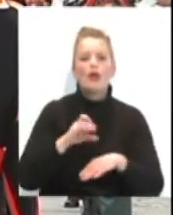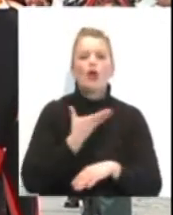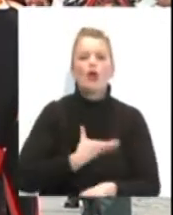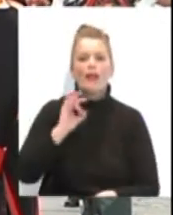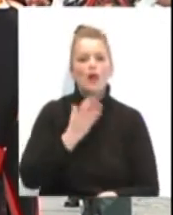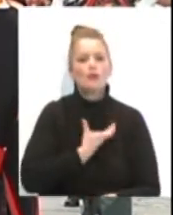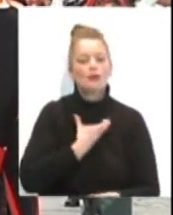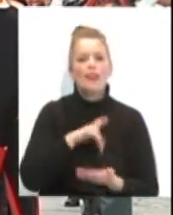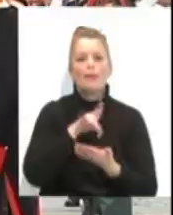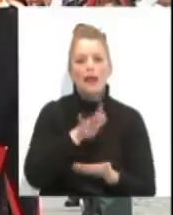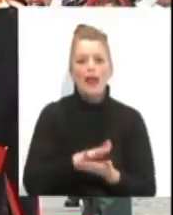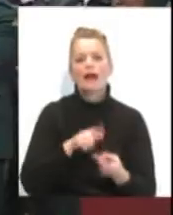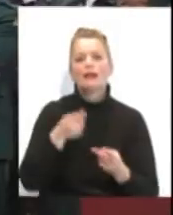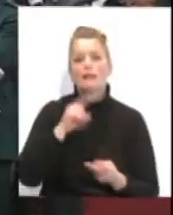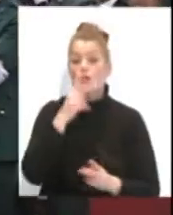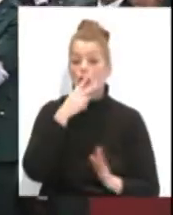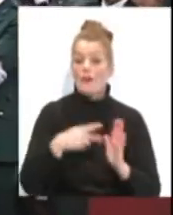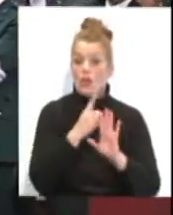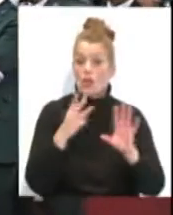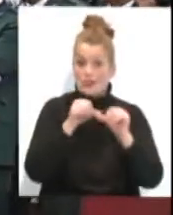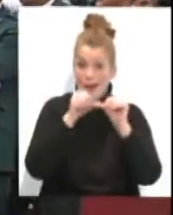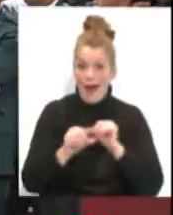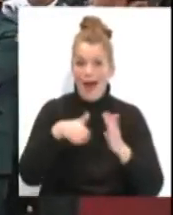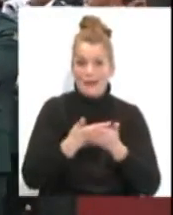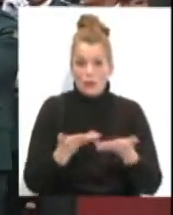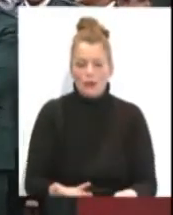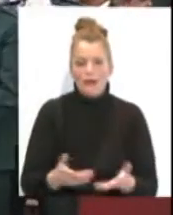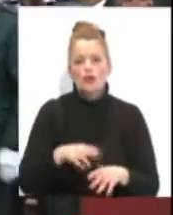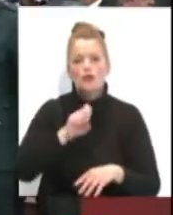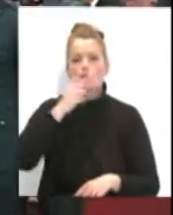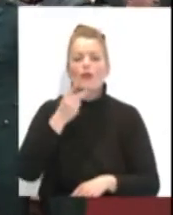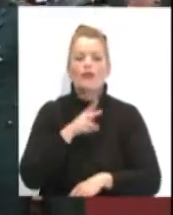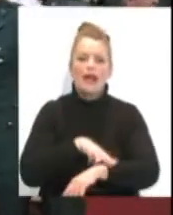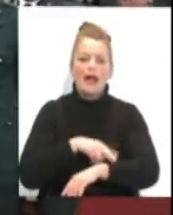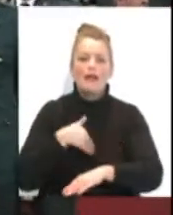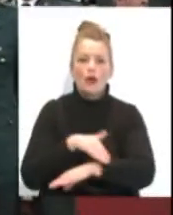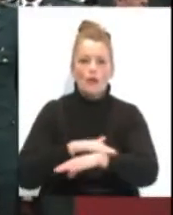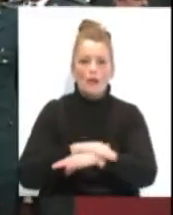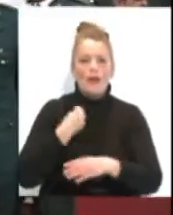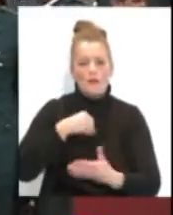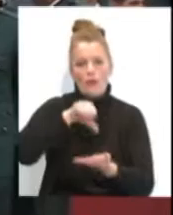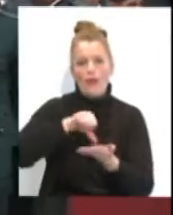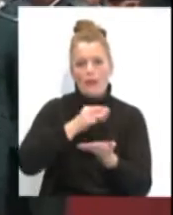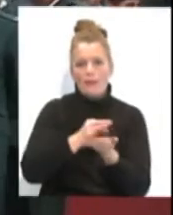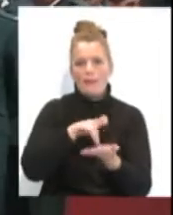Ayuntamiento de Málaga y desde 2018 hasta la actualidad, subdelegada del Gobierno de la misma ciudad.